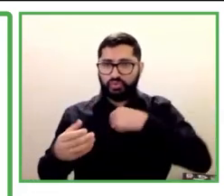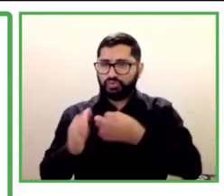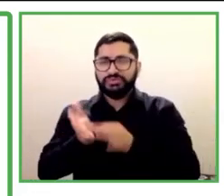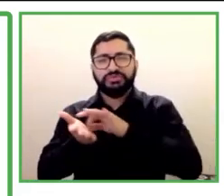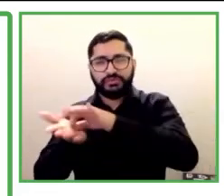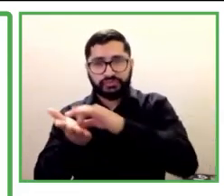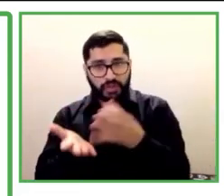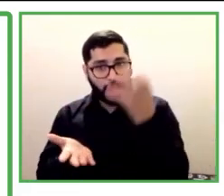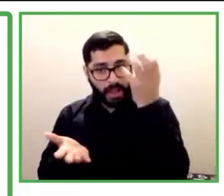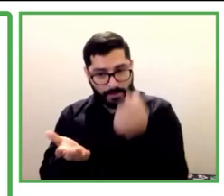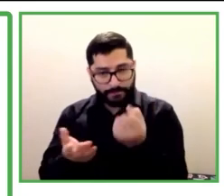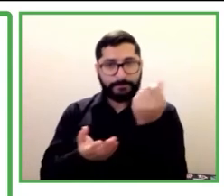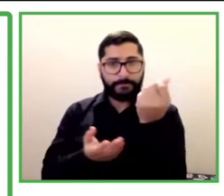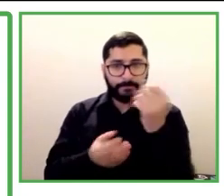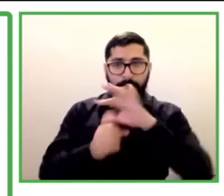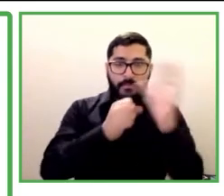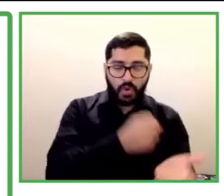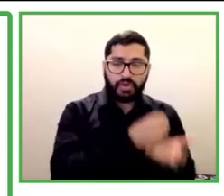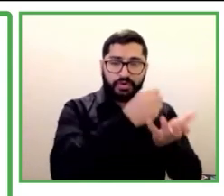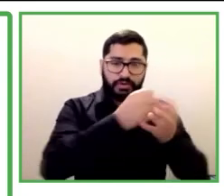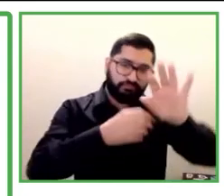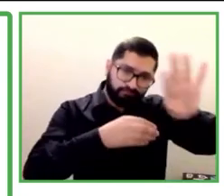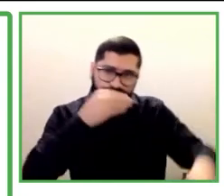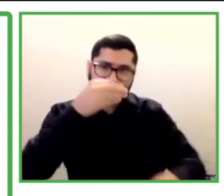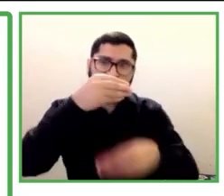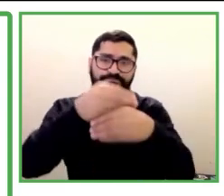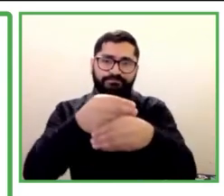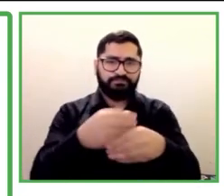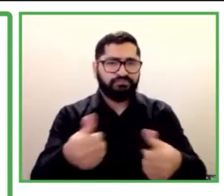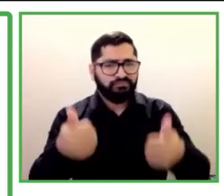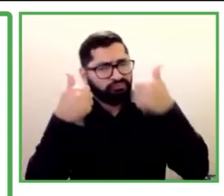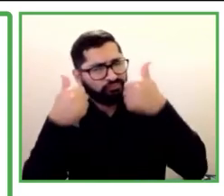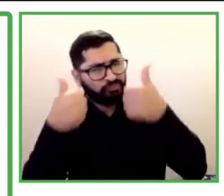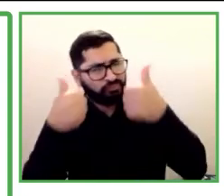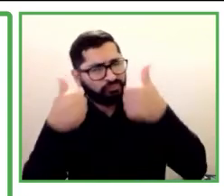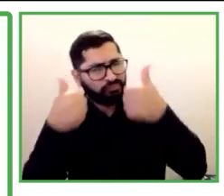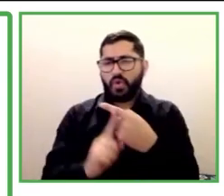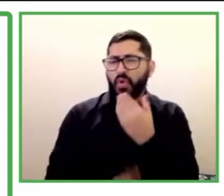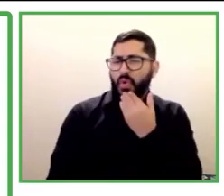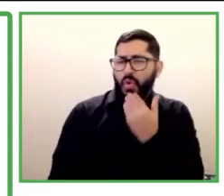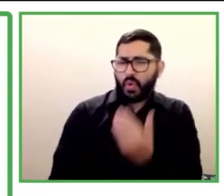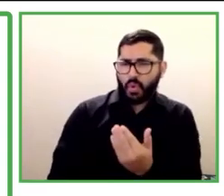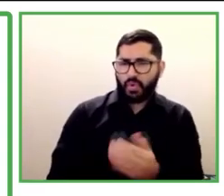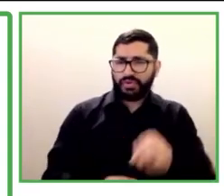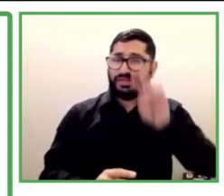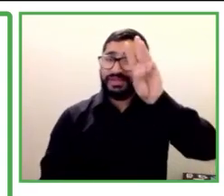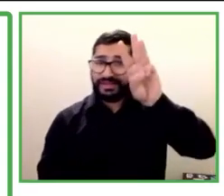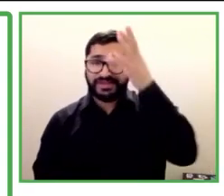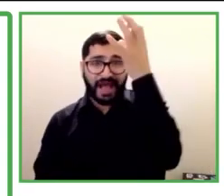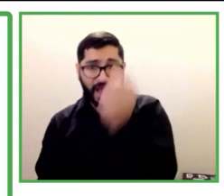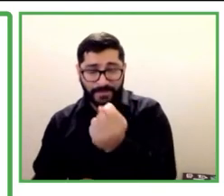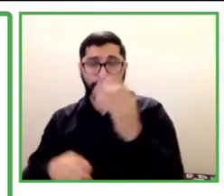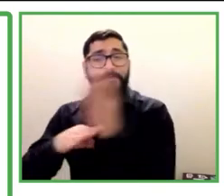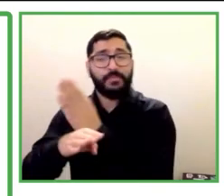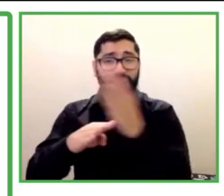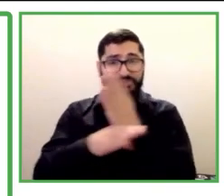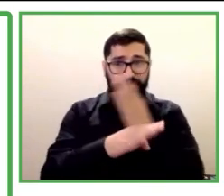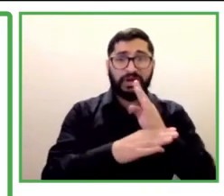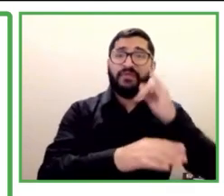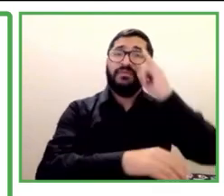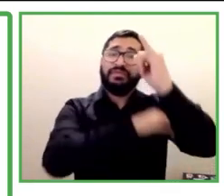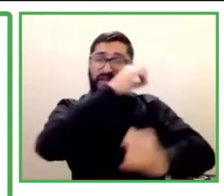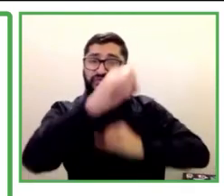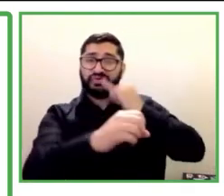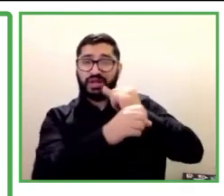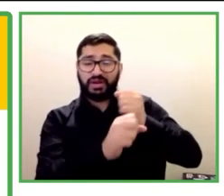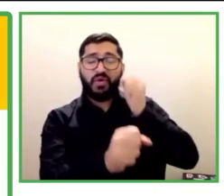son extremadamente buenos. Nosotros tenemos tres multinacionales con las que trabajamos globalmente en todas las ubicaciones y nos encantaría estar ahí con